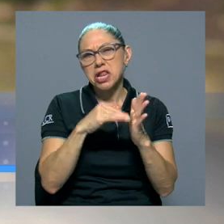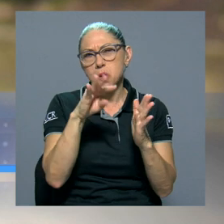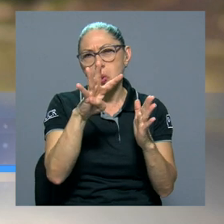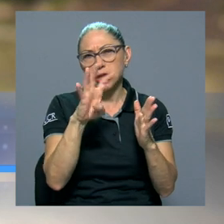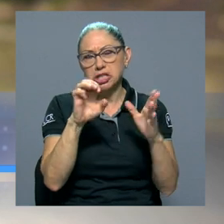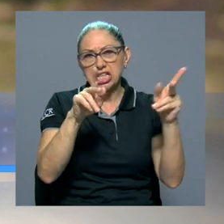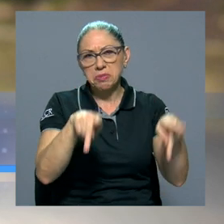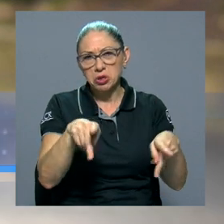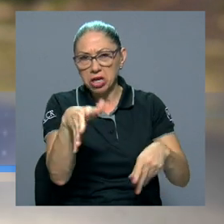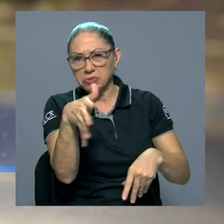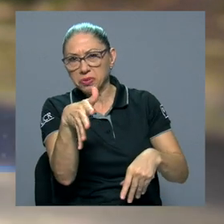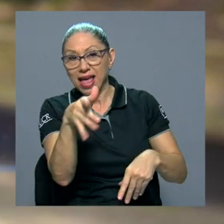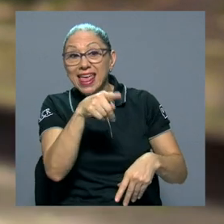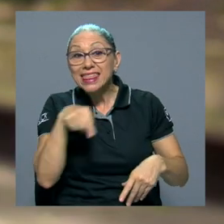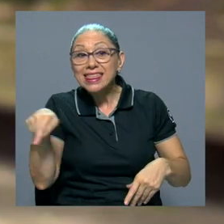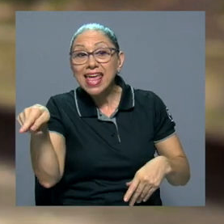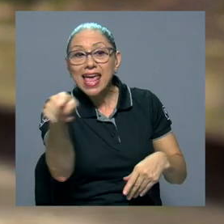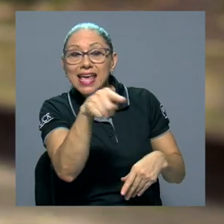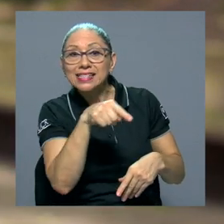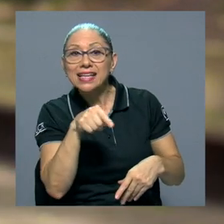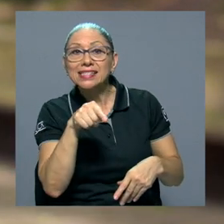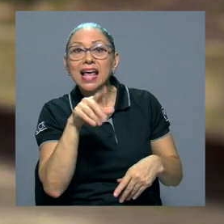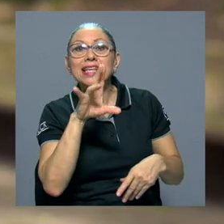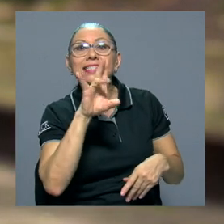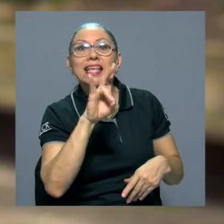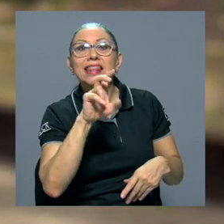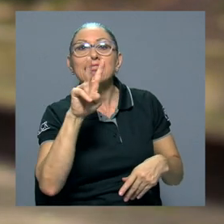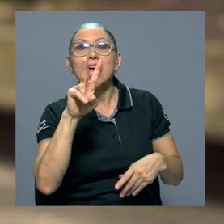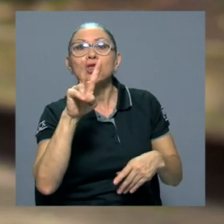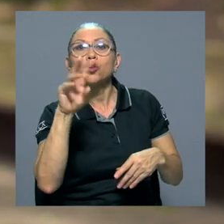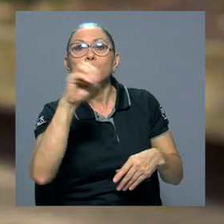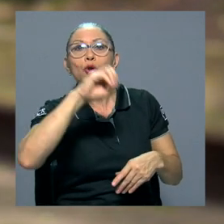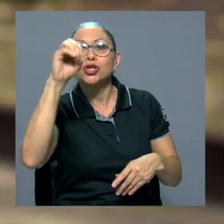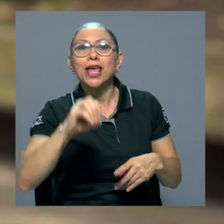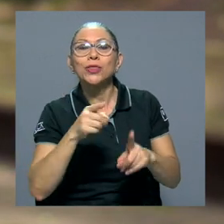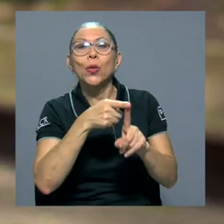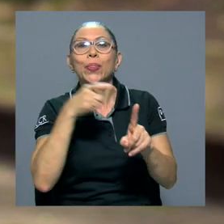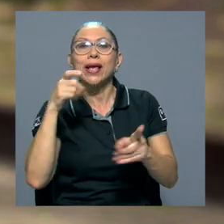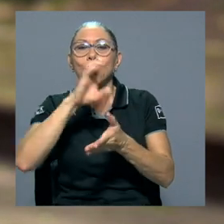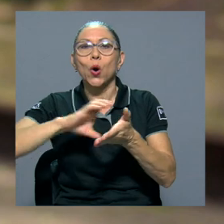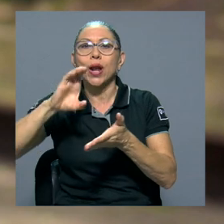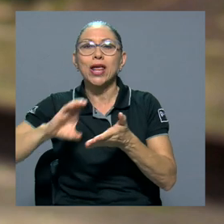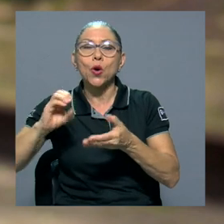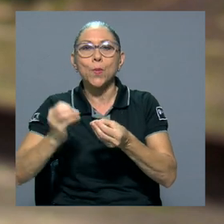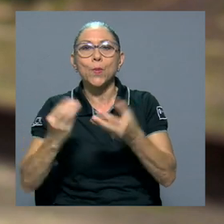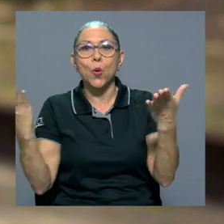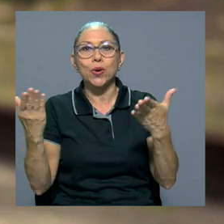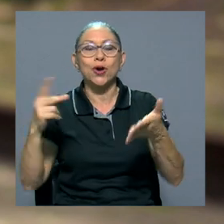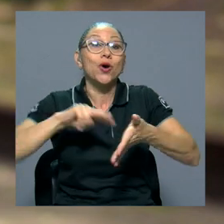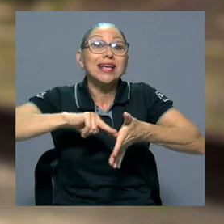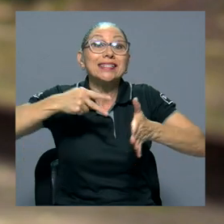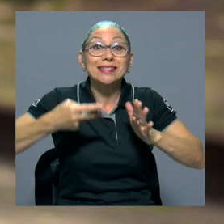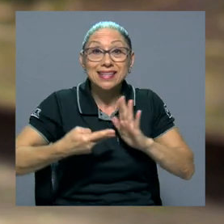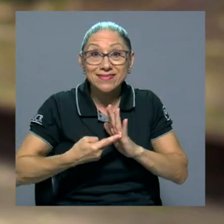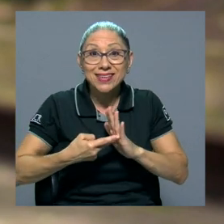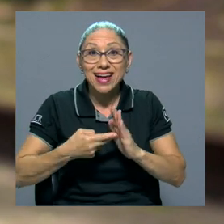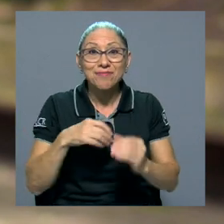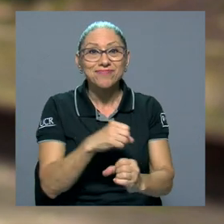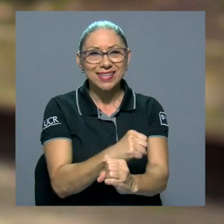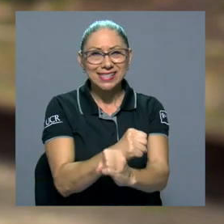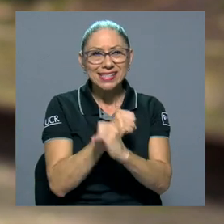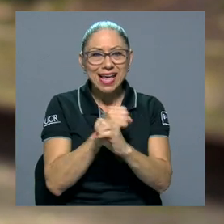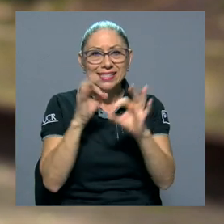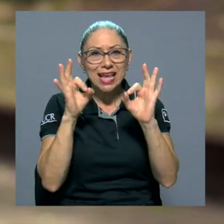9.400 personas. De esas, un 72% son provenientes de colegio público. Es decir, de alguna manera se